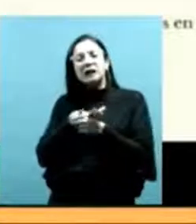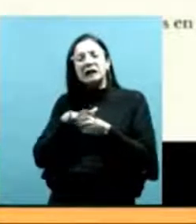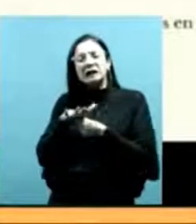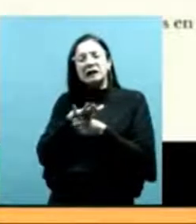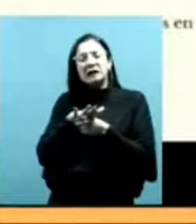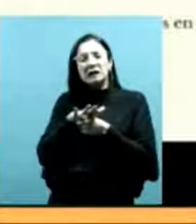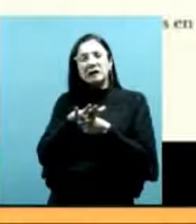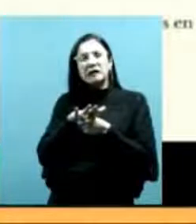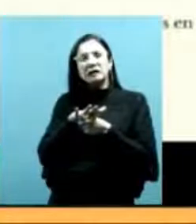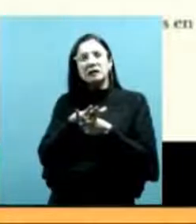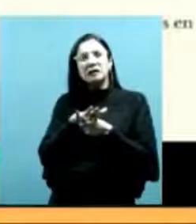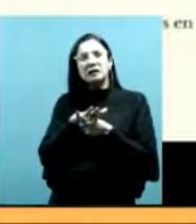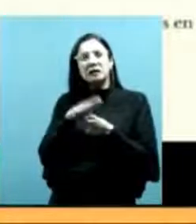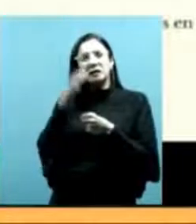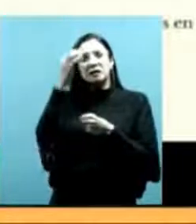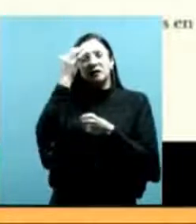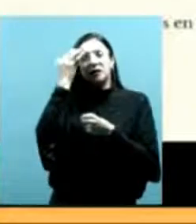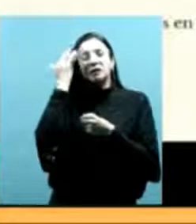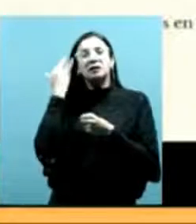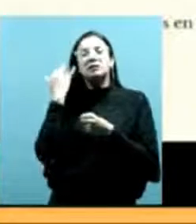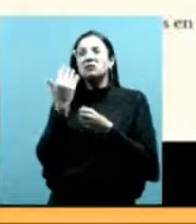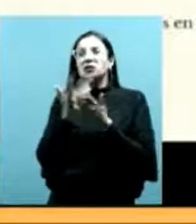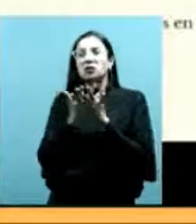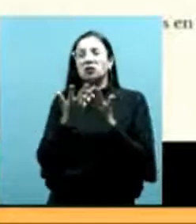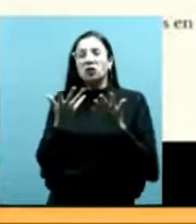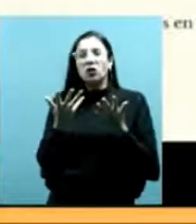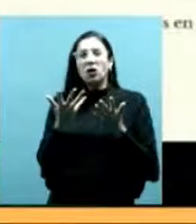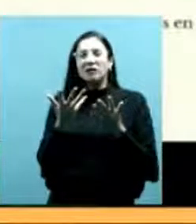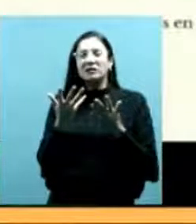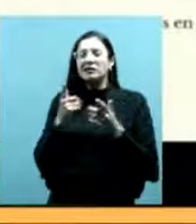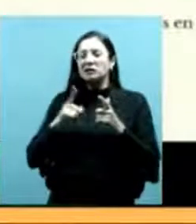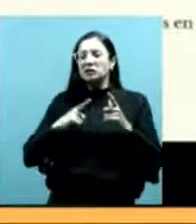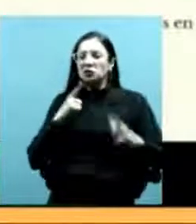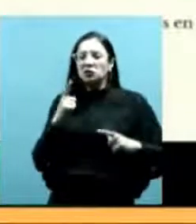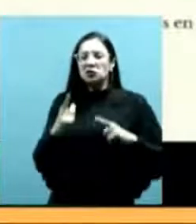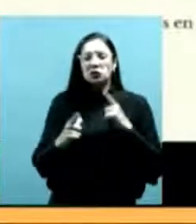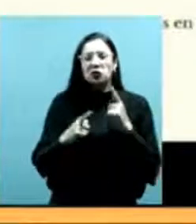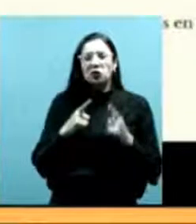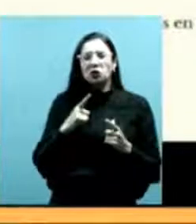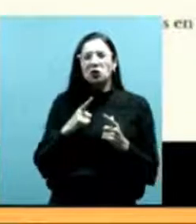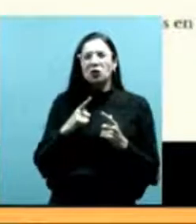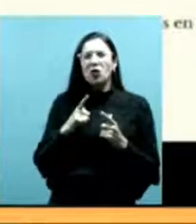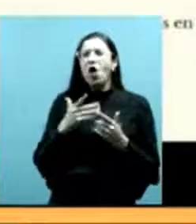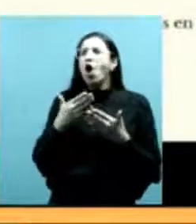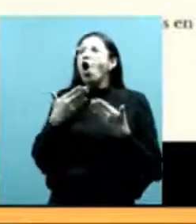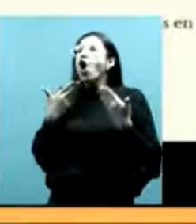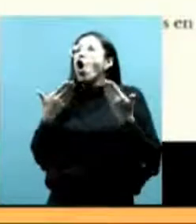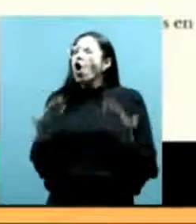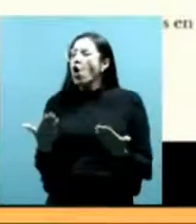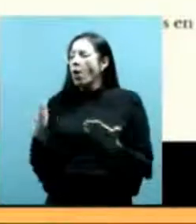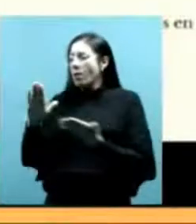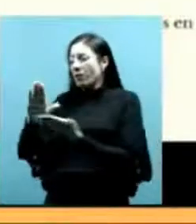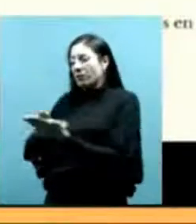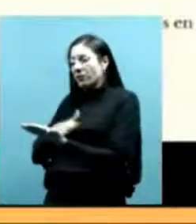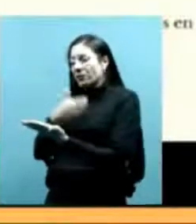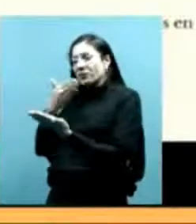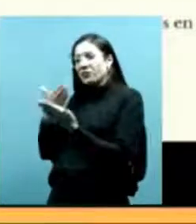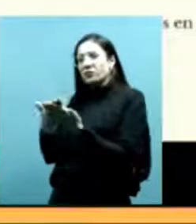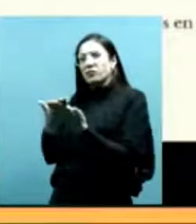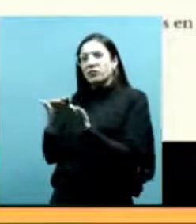cómo ellos experimentan que son las cosas en sus propias luchas cómo interpretar esos síntex del pasado